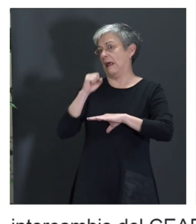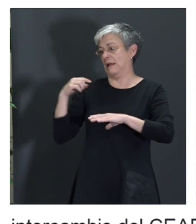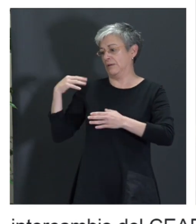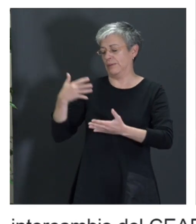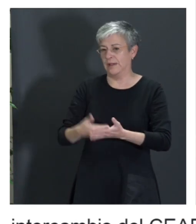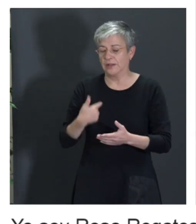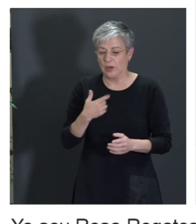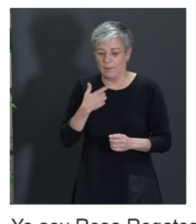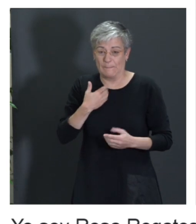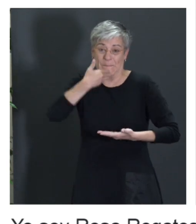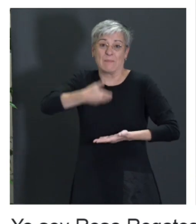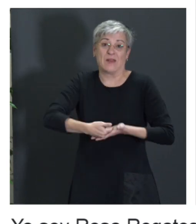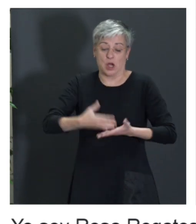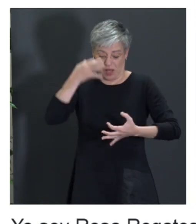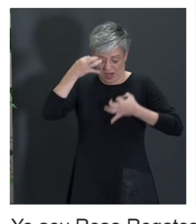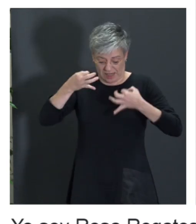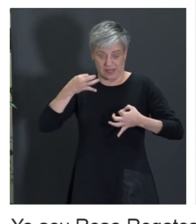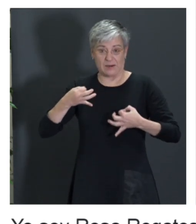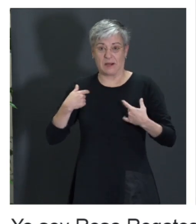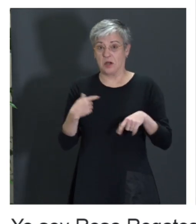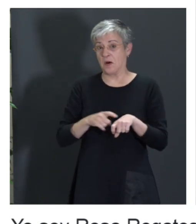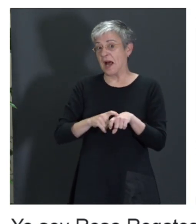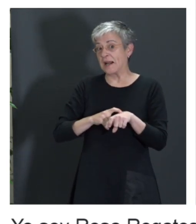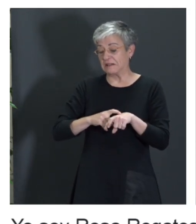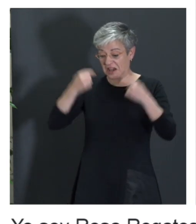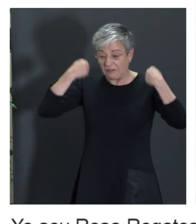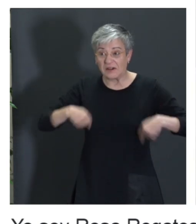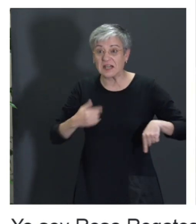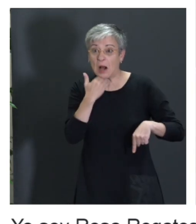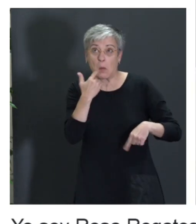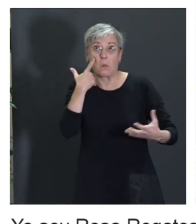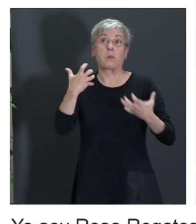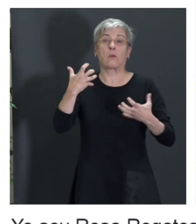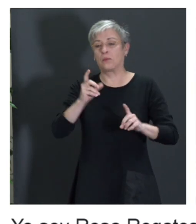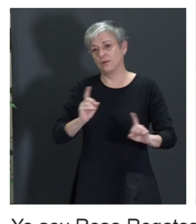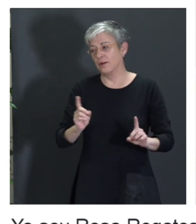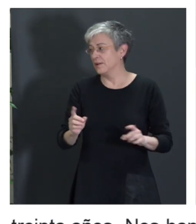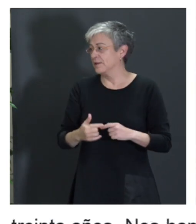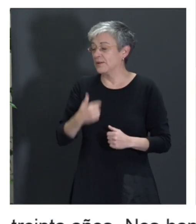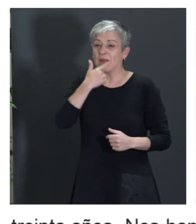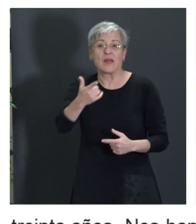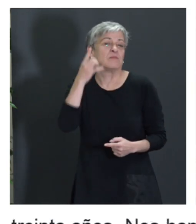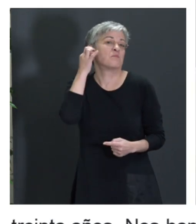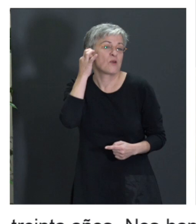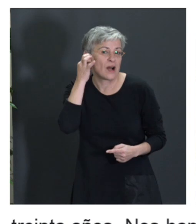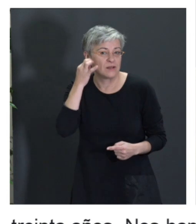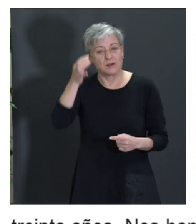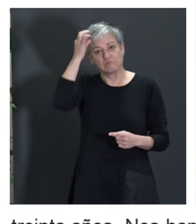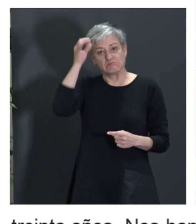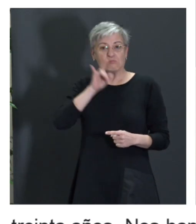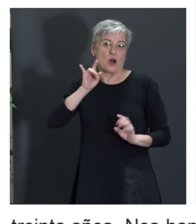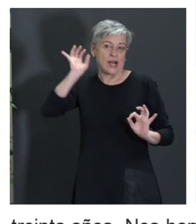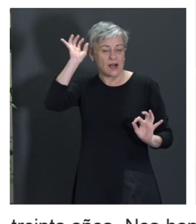describan, pero realmente yo creo que no tengo ninguna características físicas significativas. Así que nada, decir que soy una mujer, que soy morena